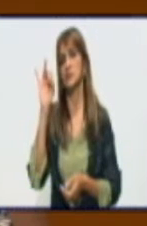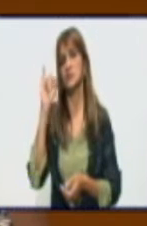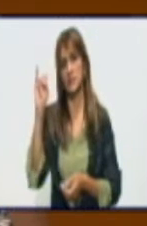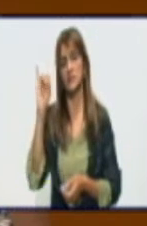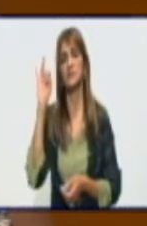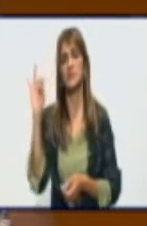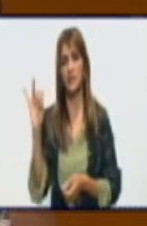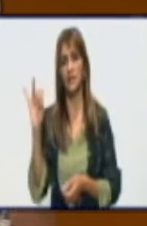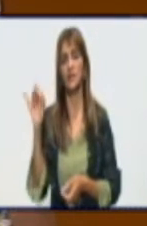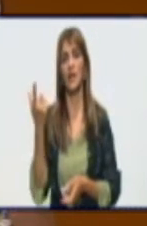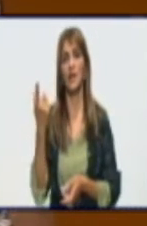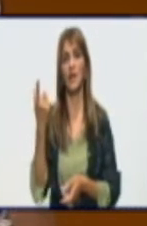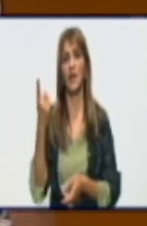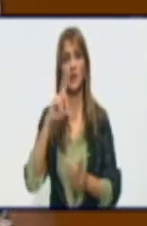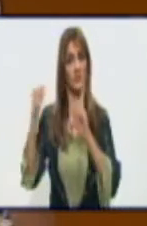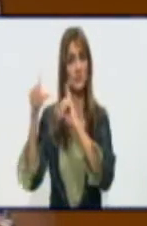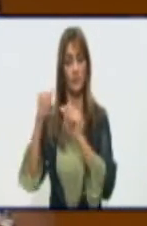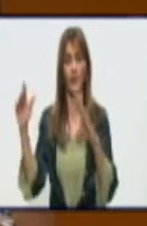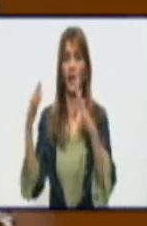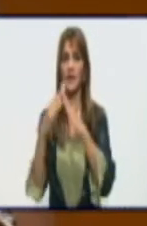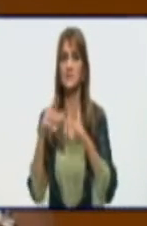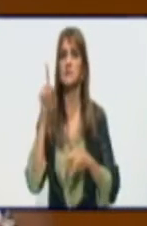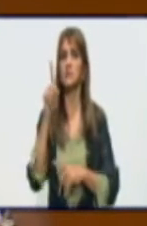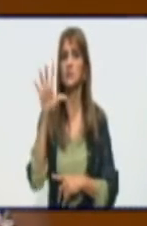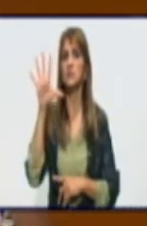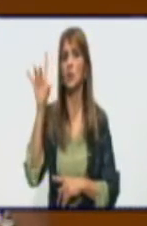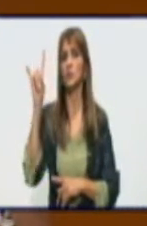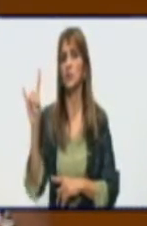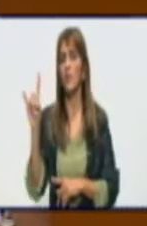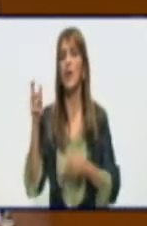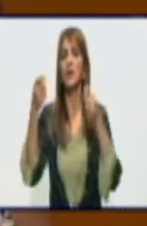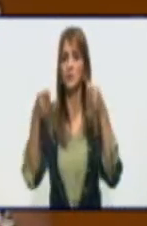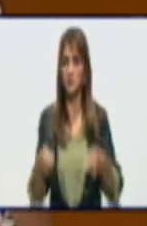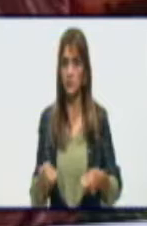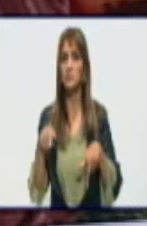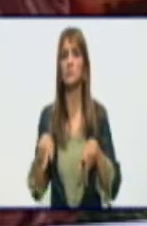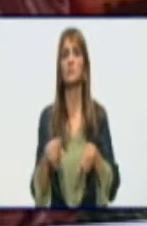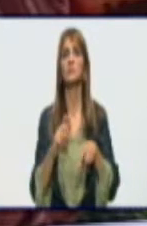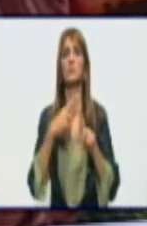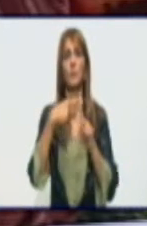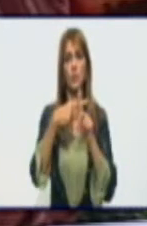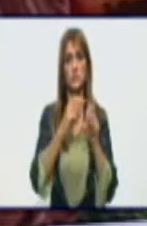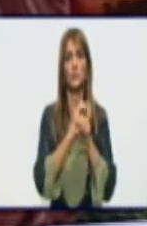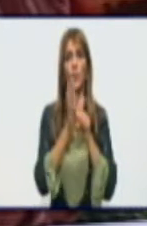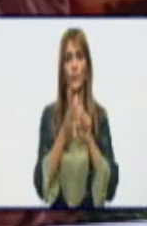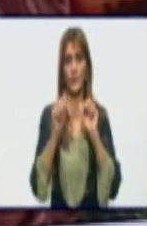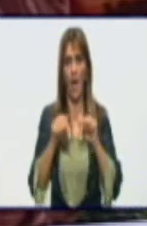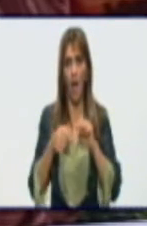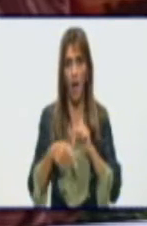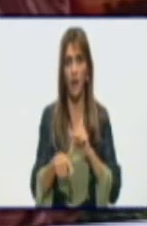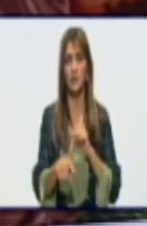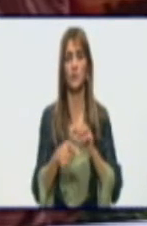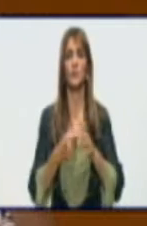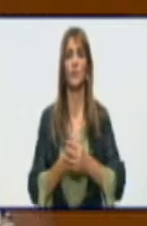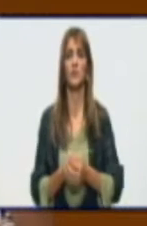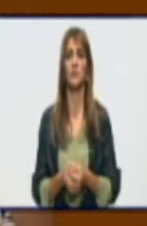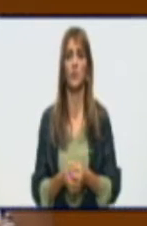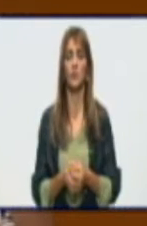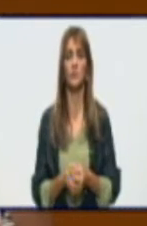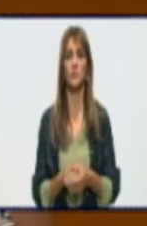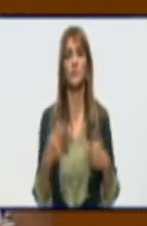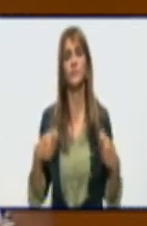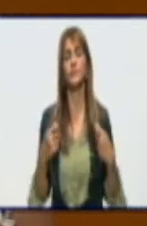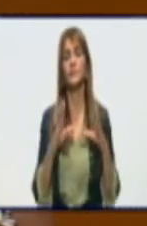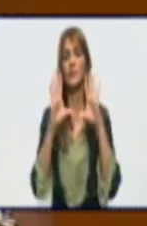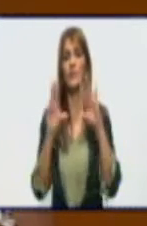159 casos confirmados. Eso es un balance positivo en estos momentos. Hay que decir que hay